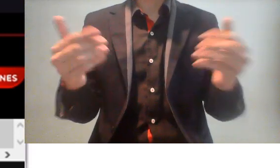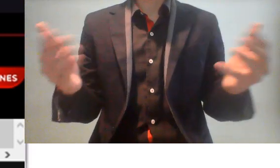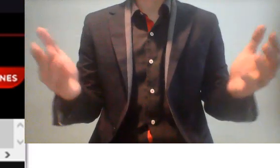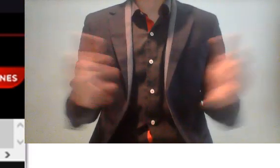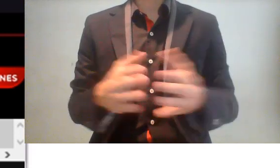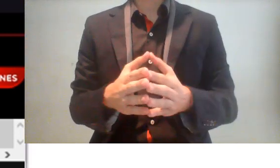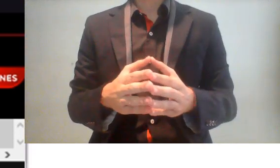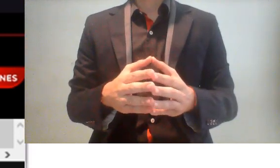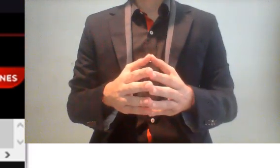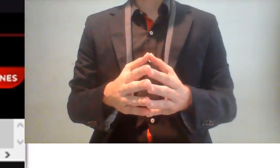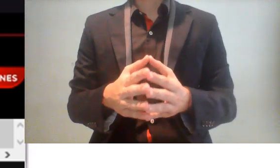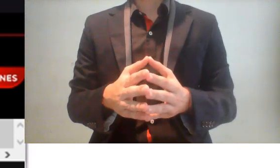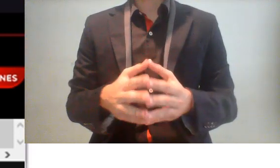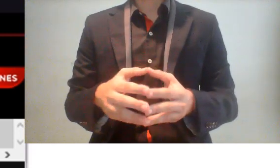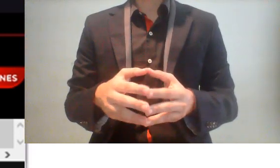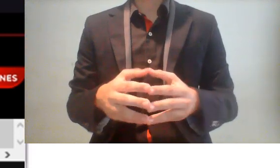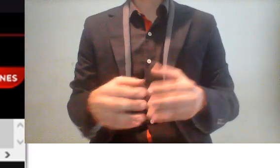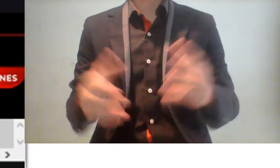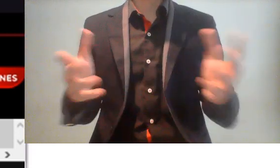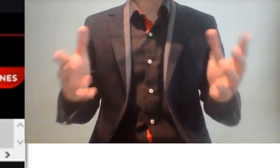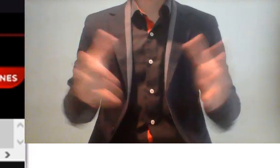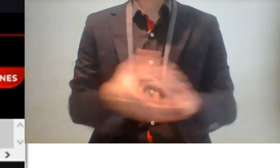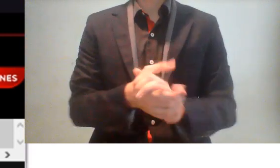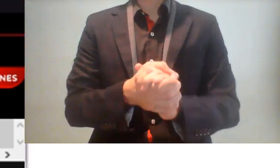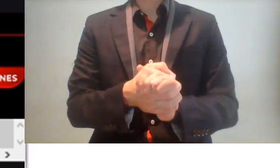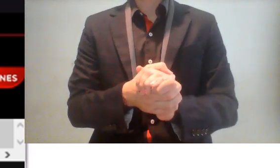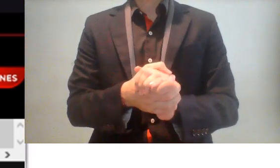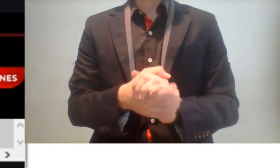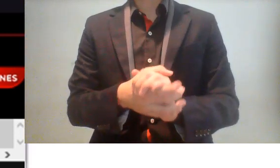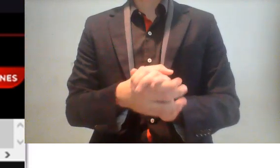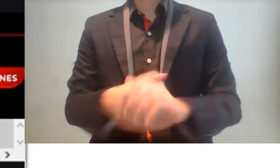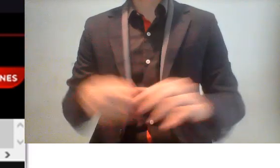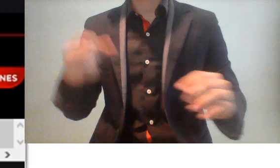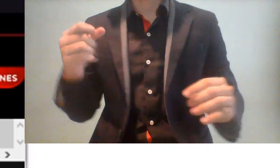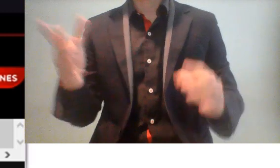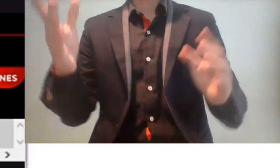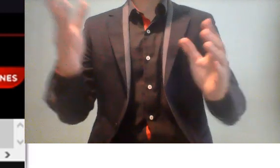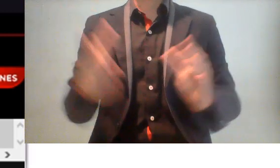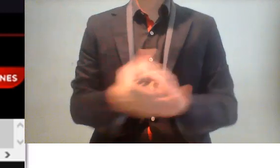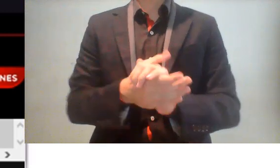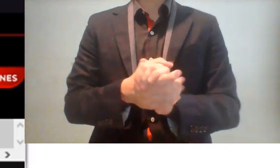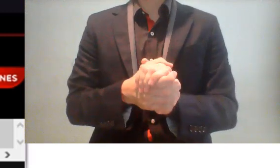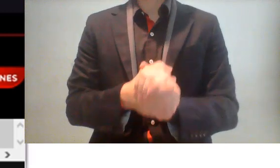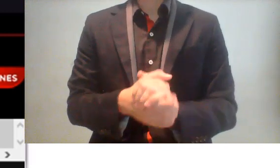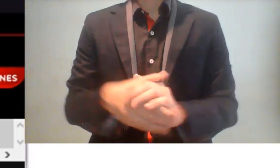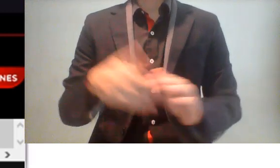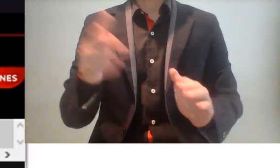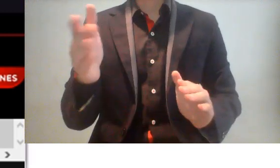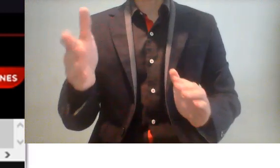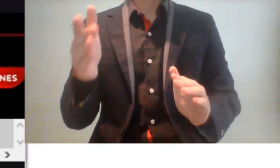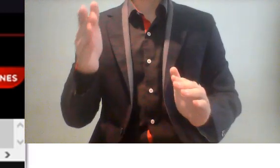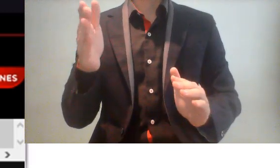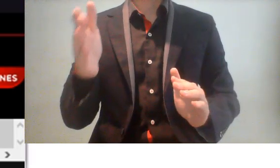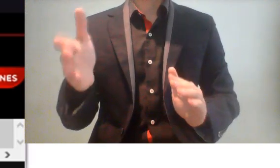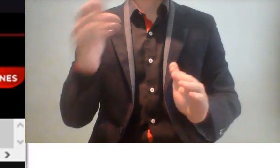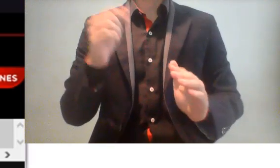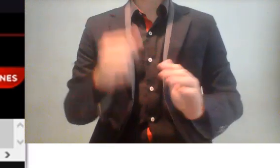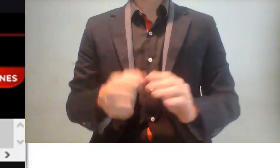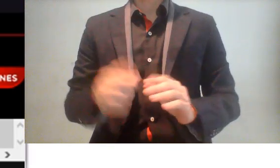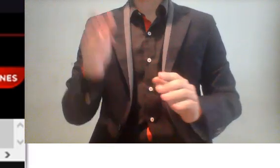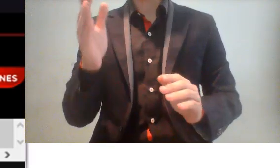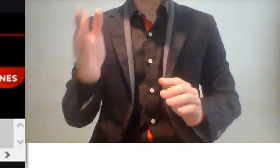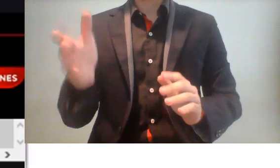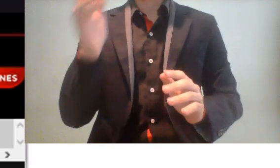nada más que decir. Más que les quiero dar un gran saludo a esos hijos de su santa madre de los panistas, de los